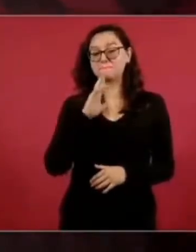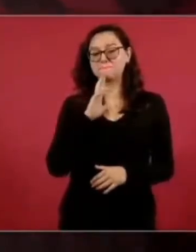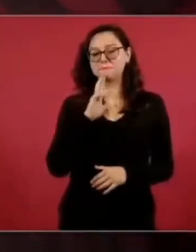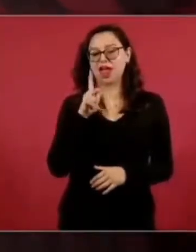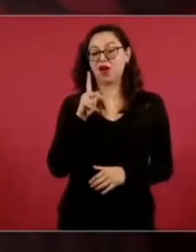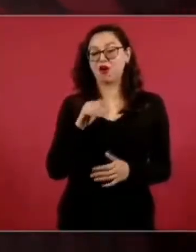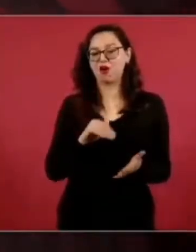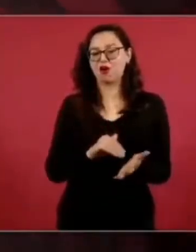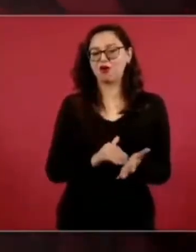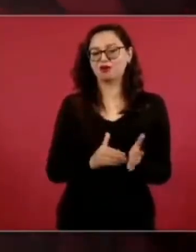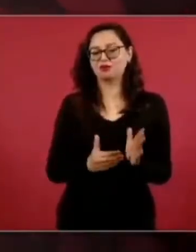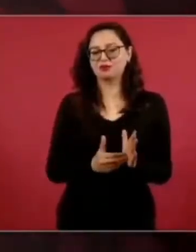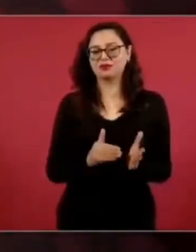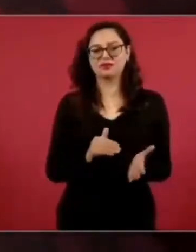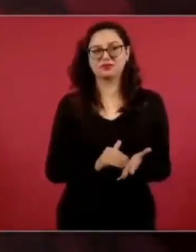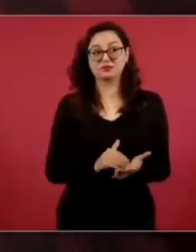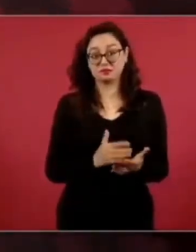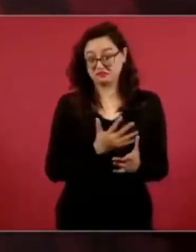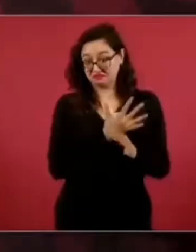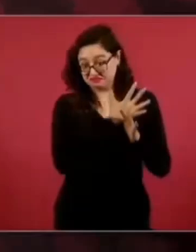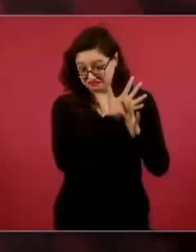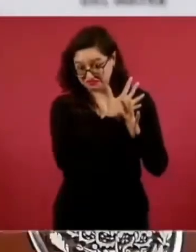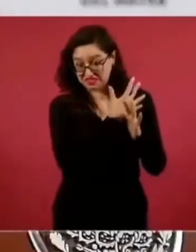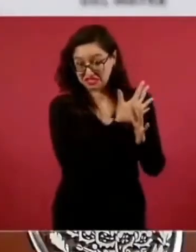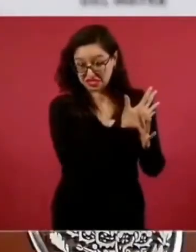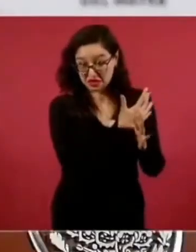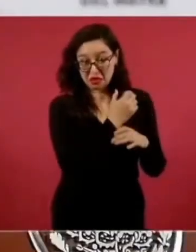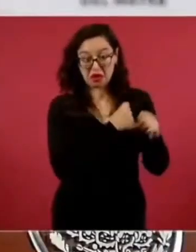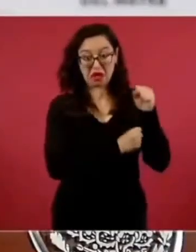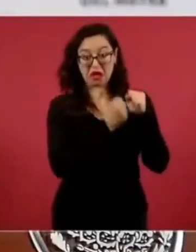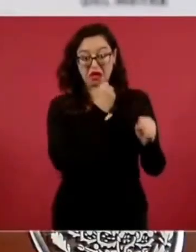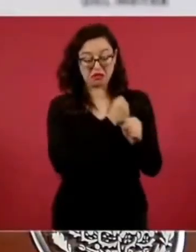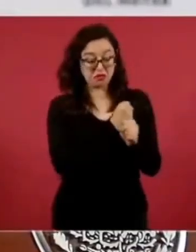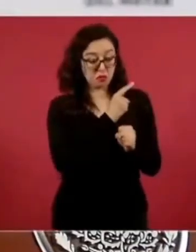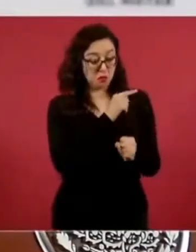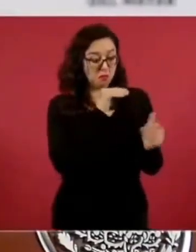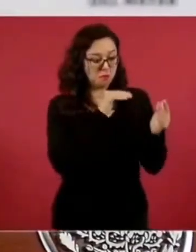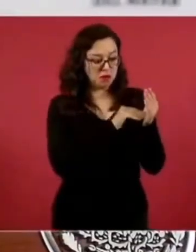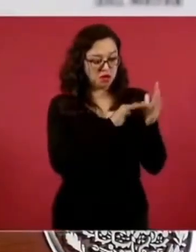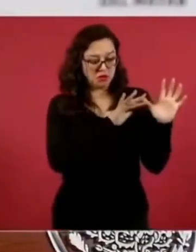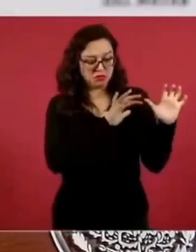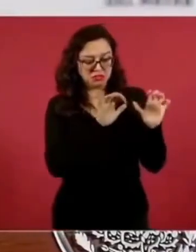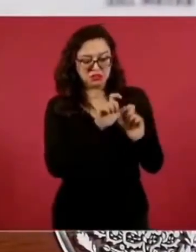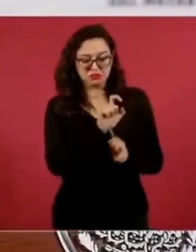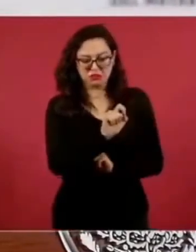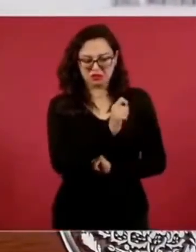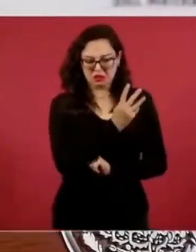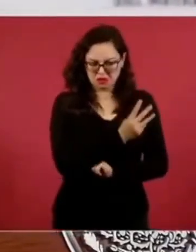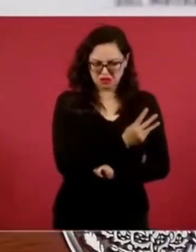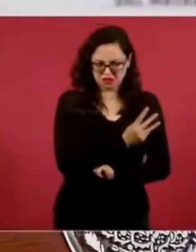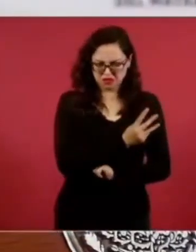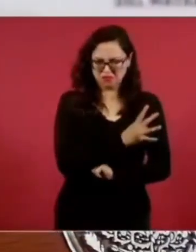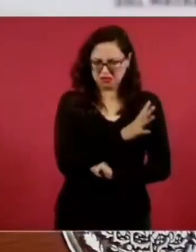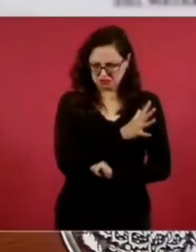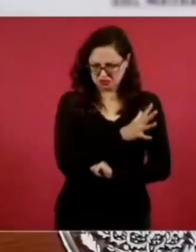1924, decía la